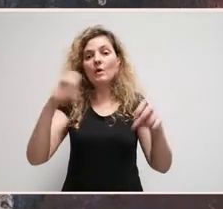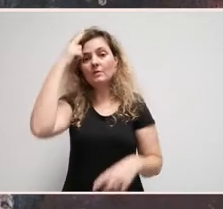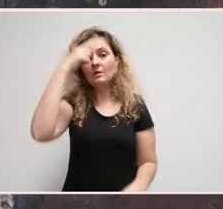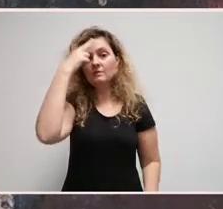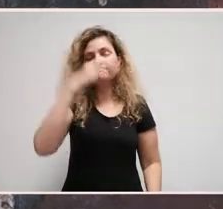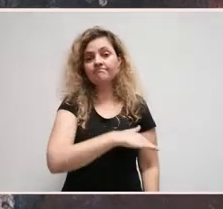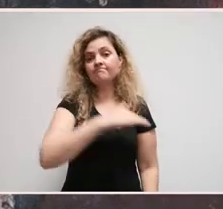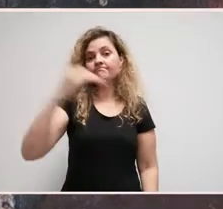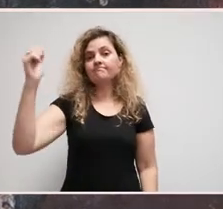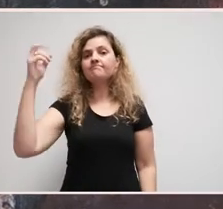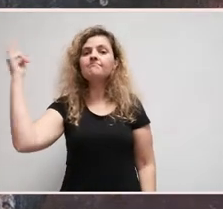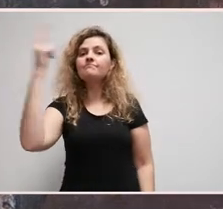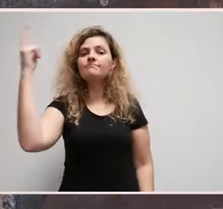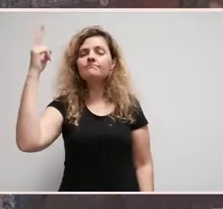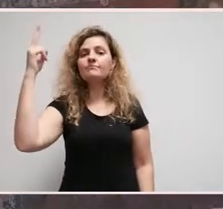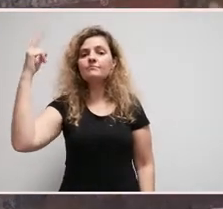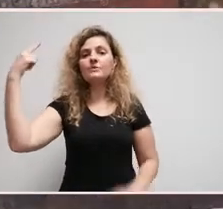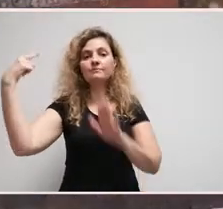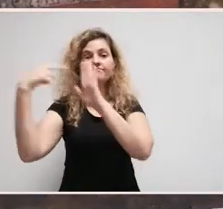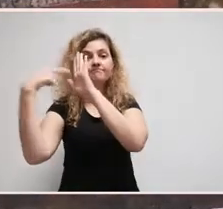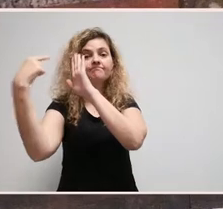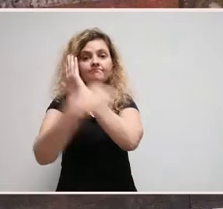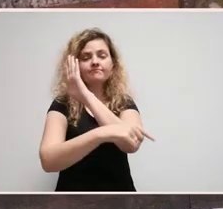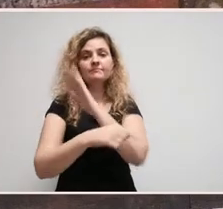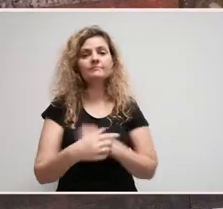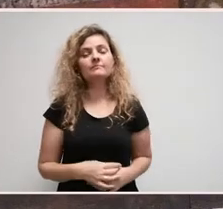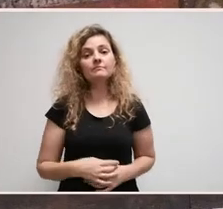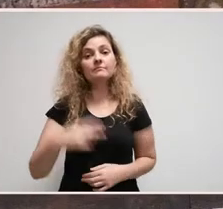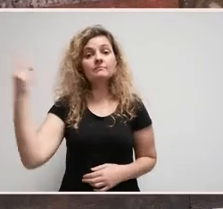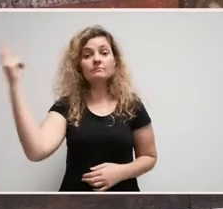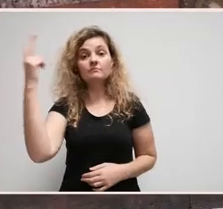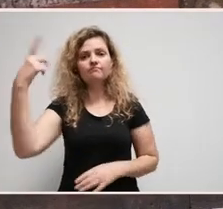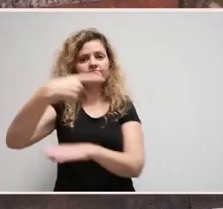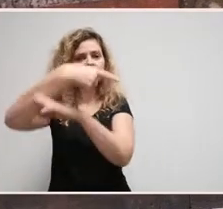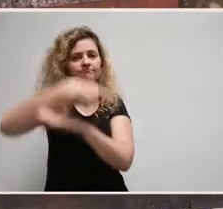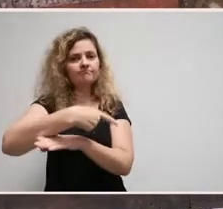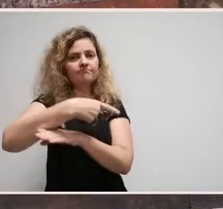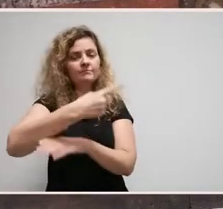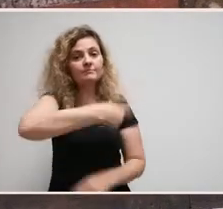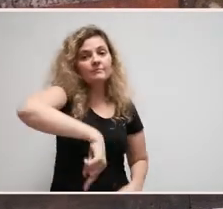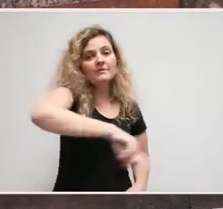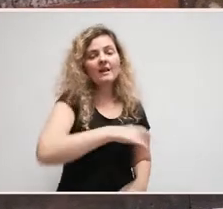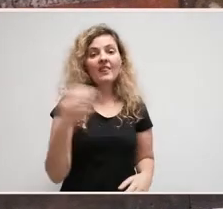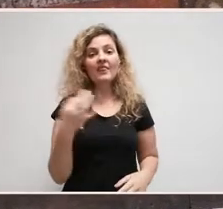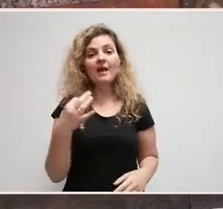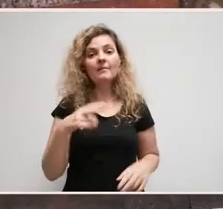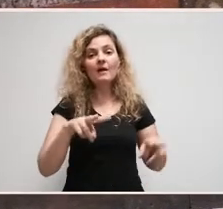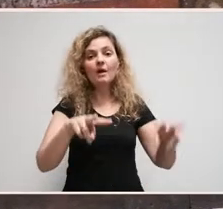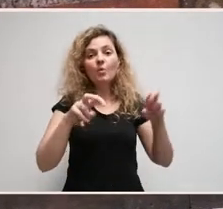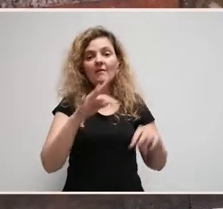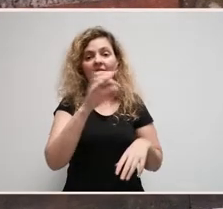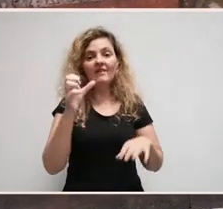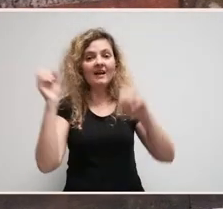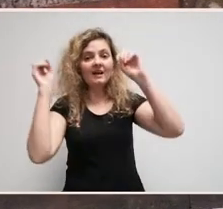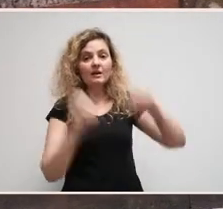foron reclamados á presencia dos dous emperadores. Os cales obrigaronxes a rexeitar da súa nova fe,